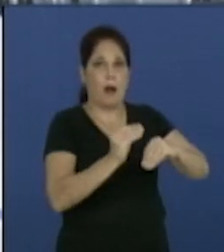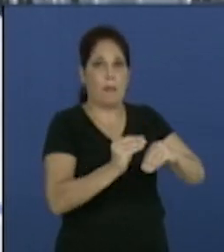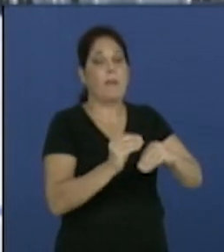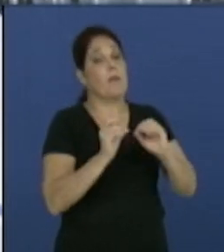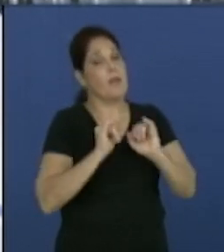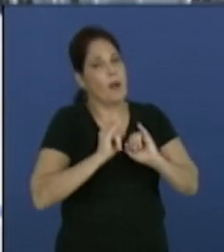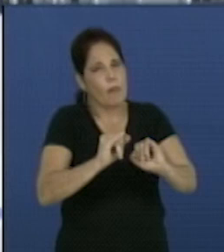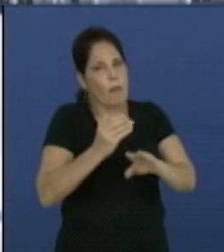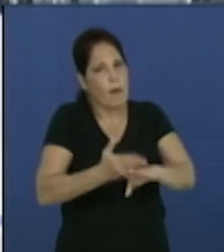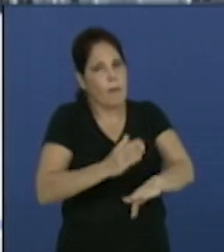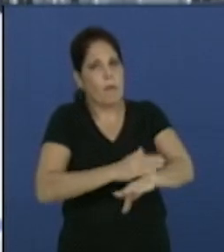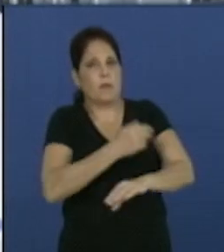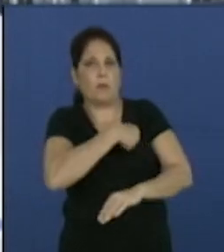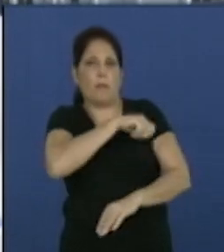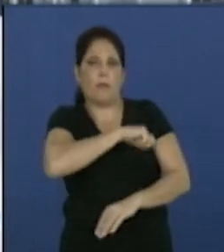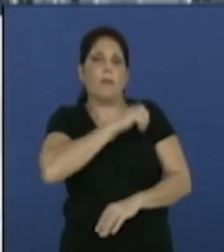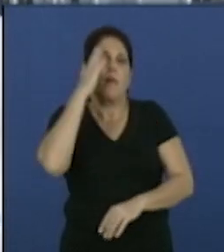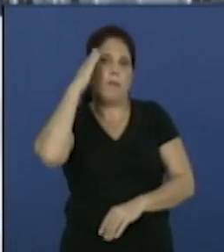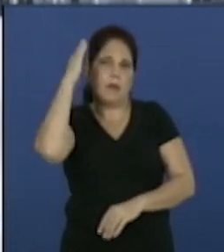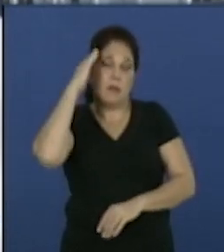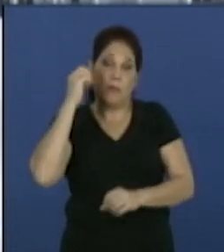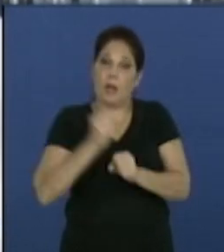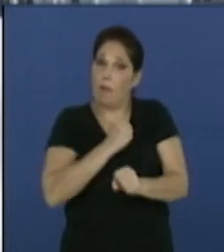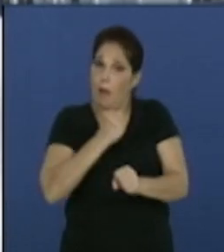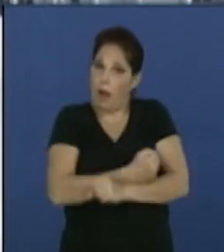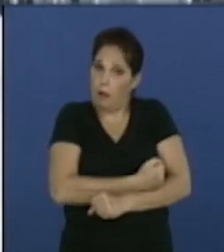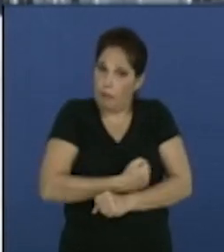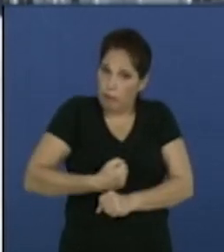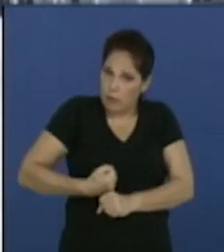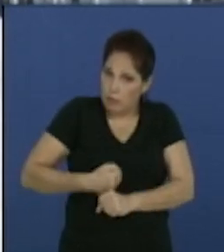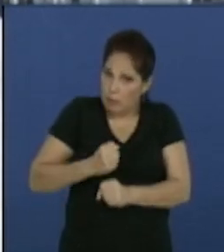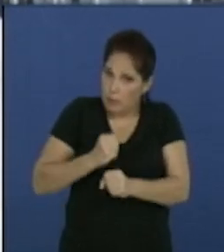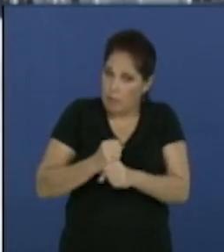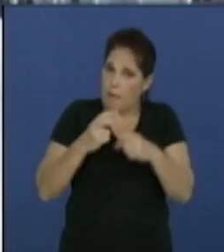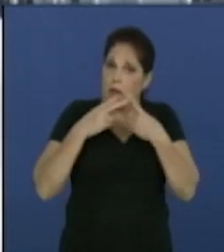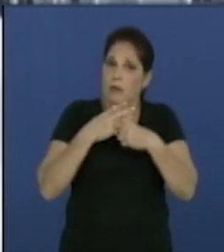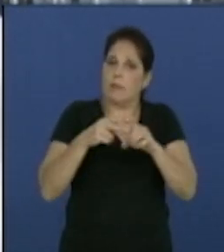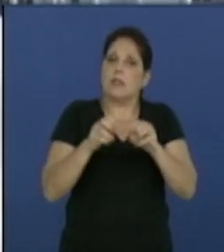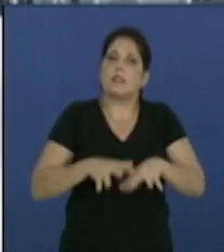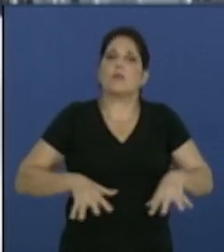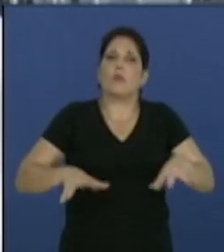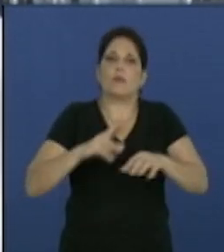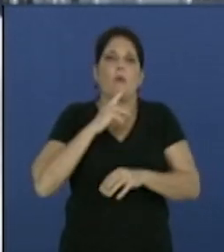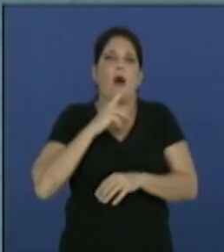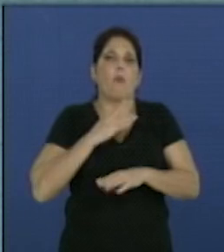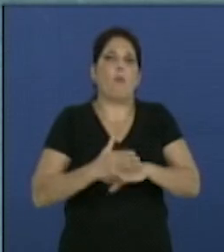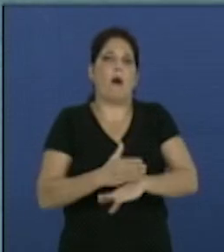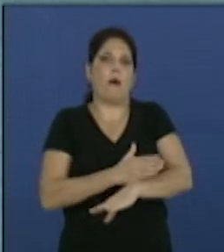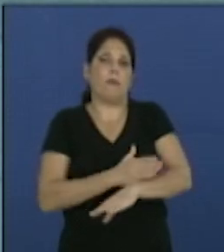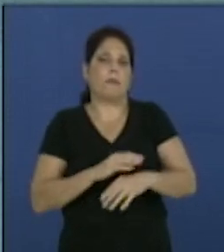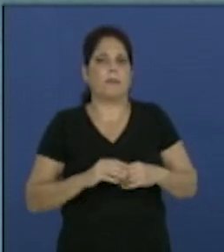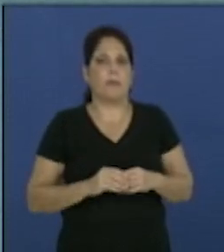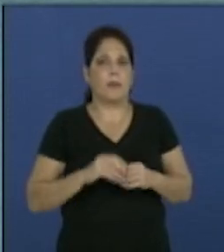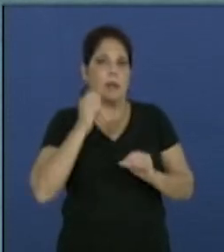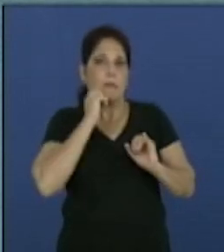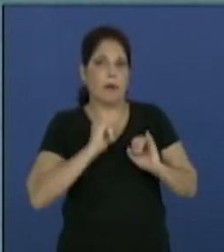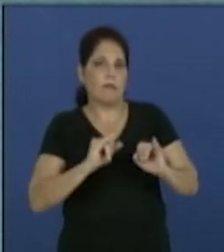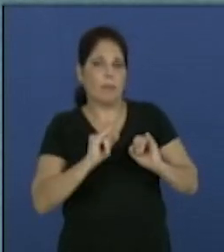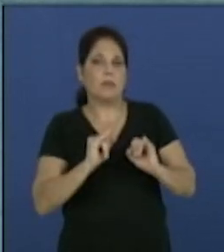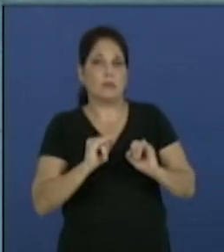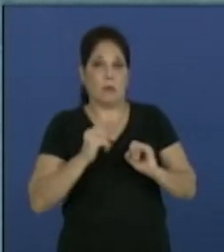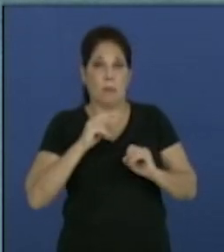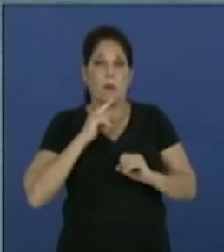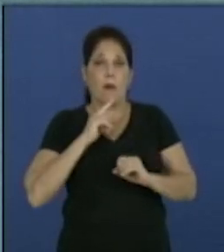eso que le estamos informando a nuestro pueblo y que vamos a trabajar intensamente para tratar de resolver la situación lo antes posible. Más detalles sobre la